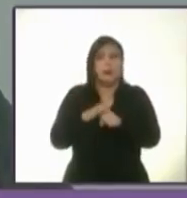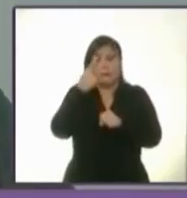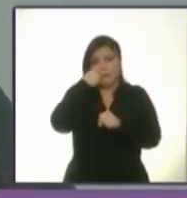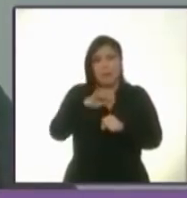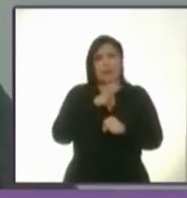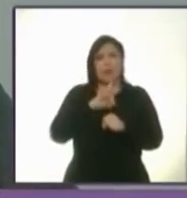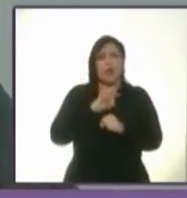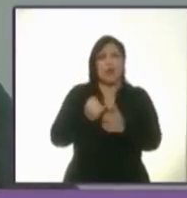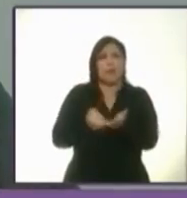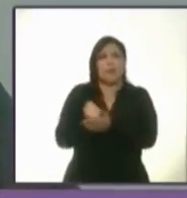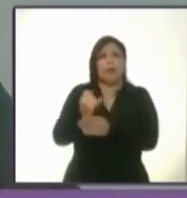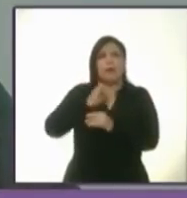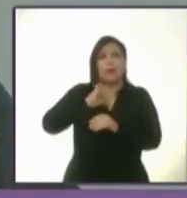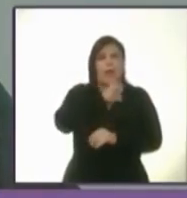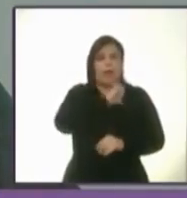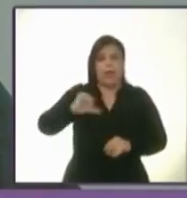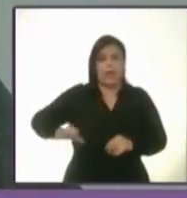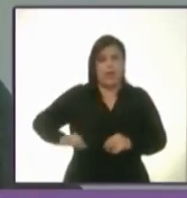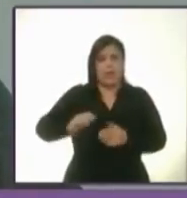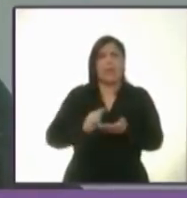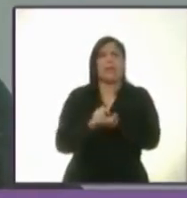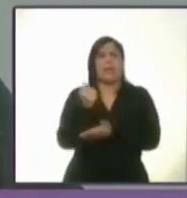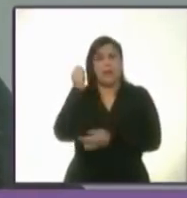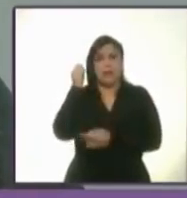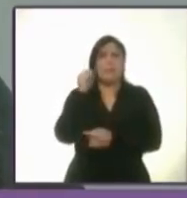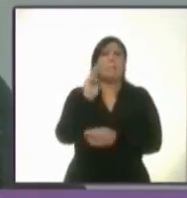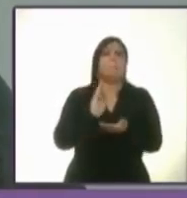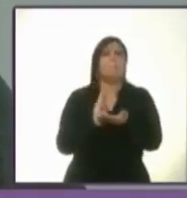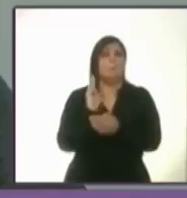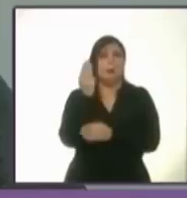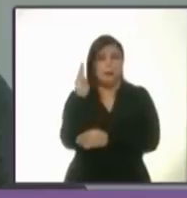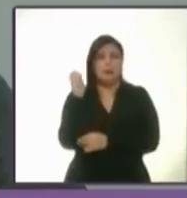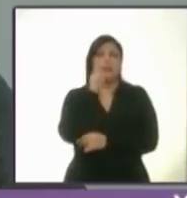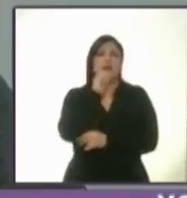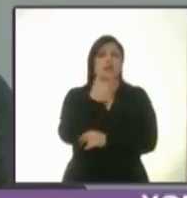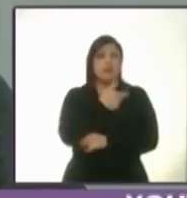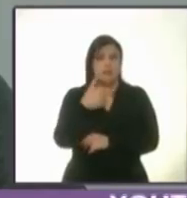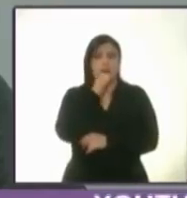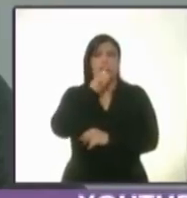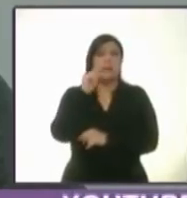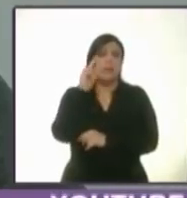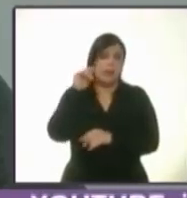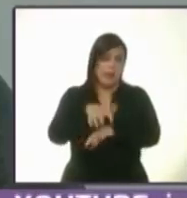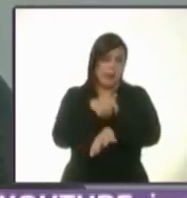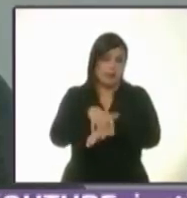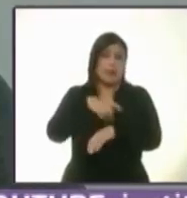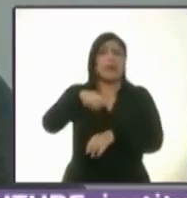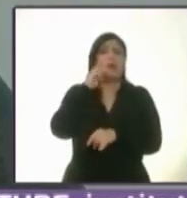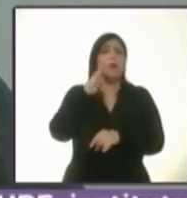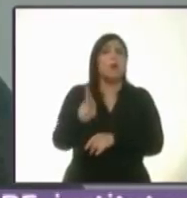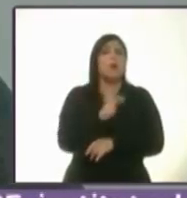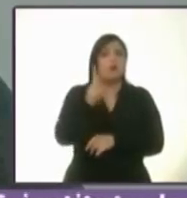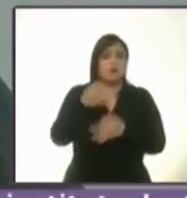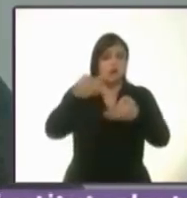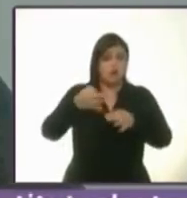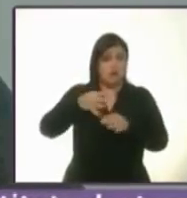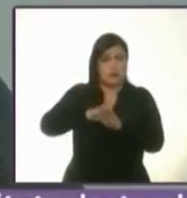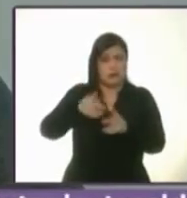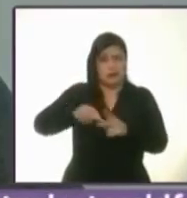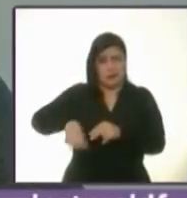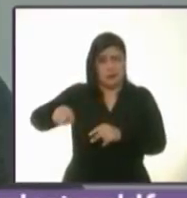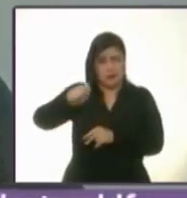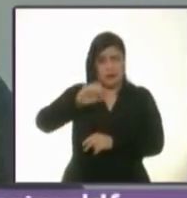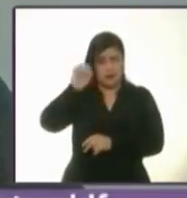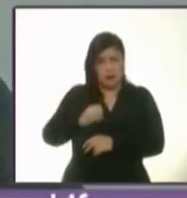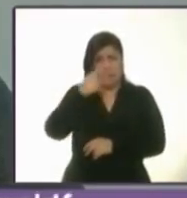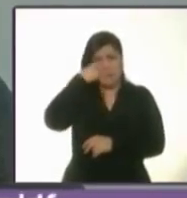autonómica a las alcaldías de Tláhuac, Milpalta, Xochimilco y Tlalpan y los pueblos originarios del sur asentados en áreas